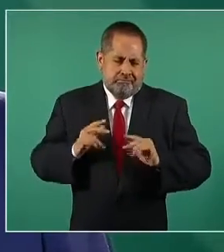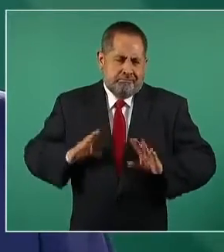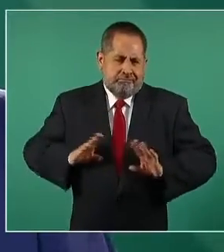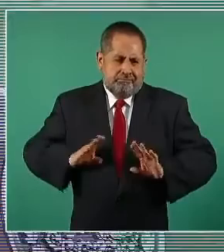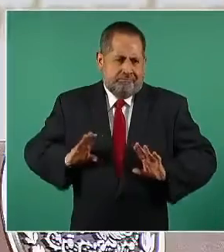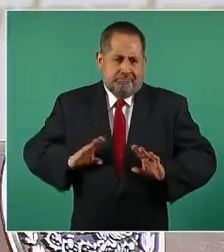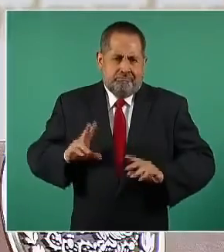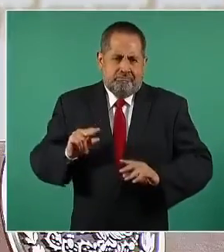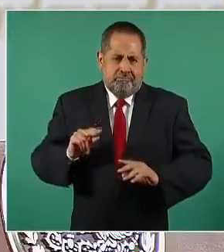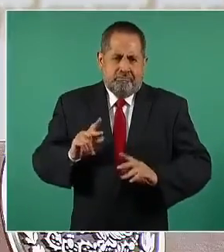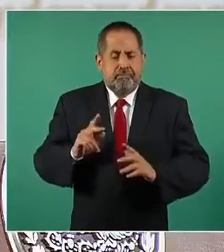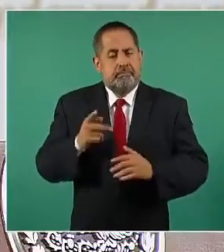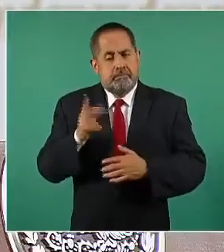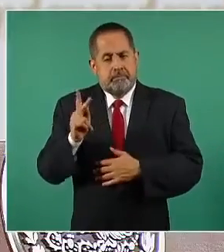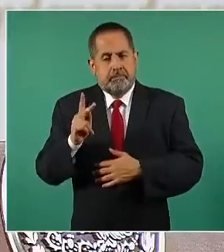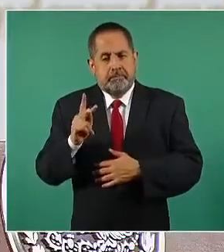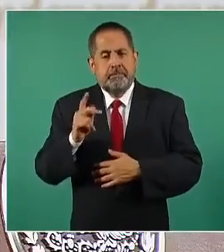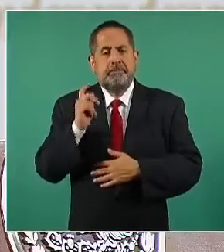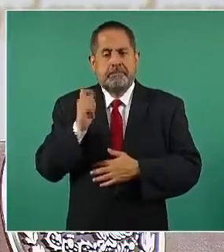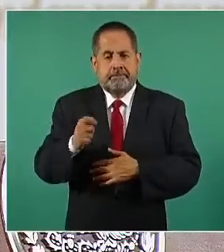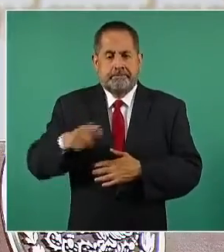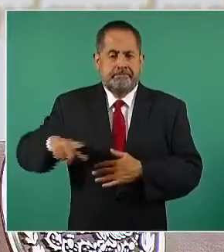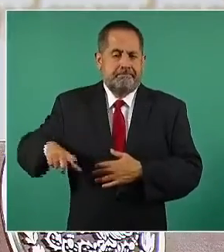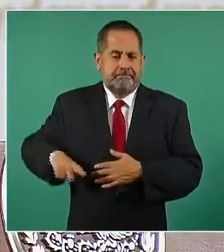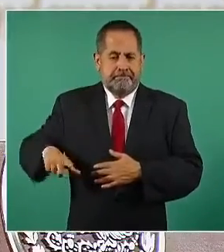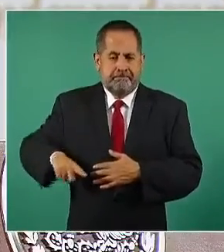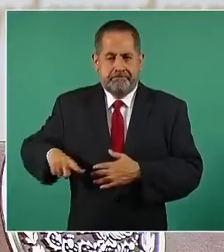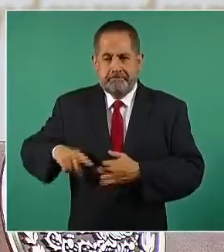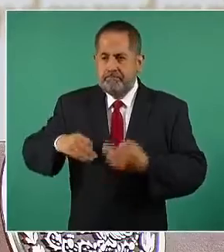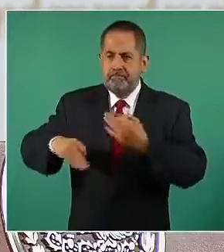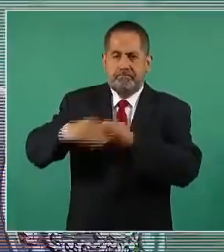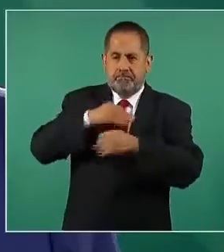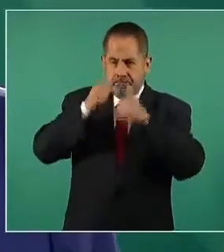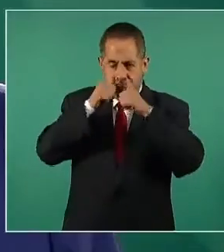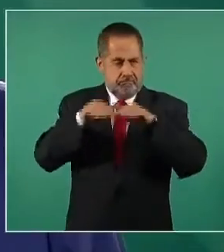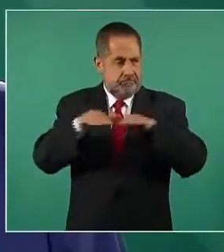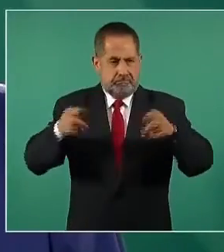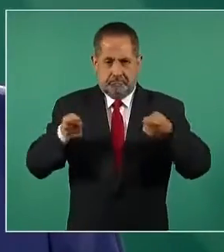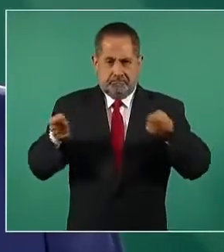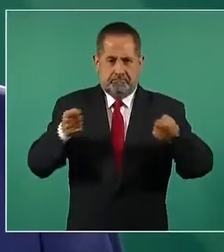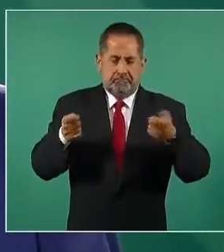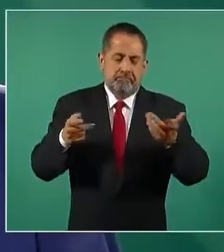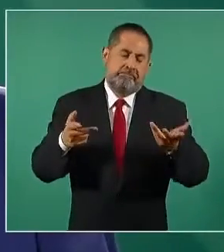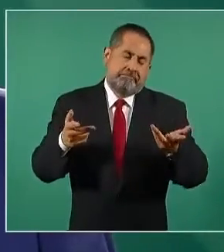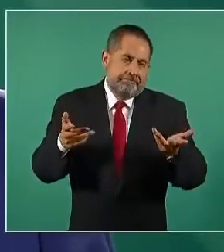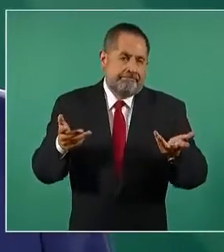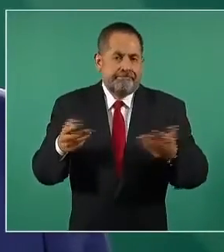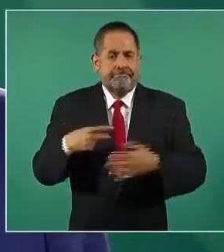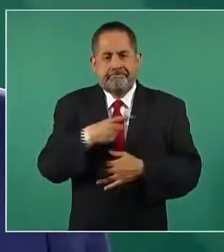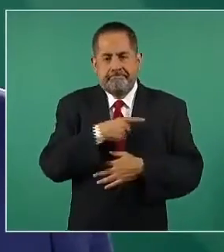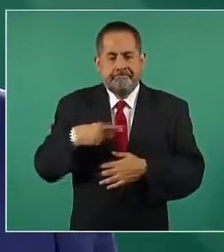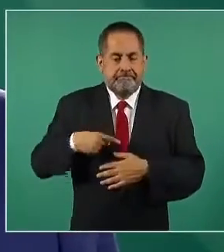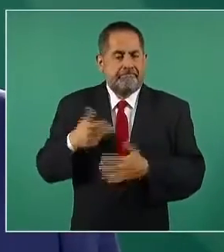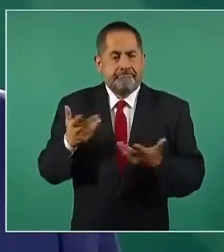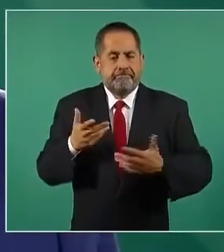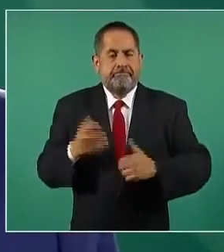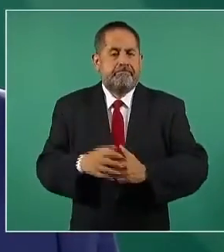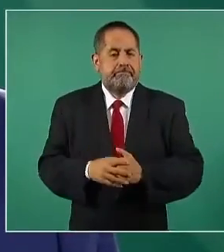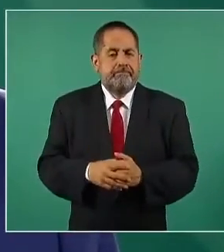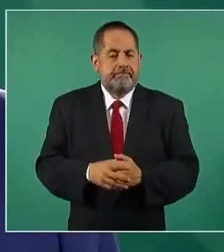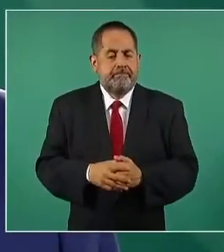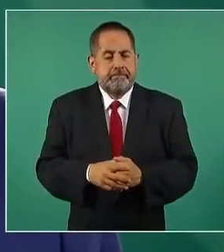pero que gobierno para todos y que tengo que hacer